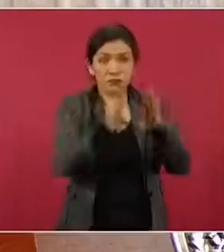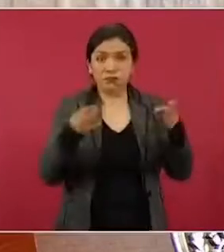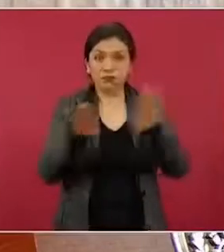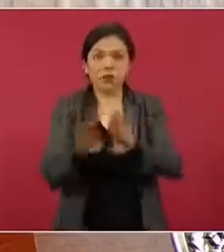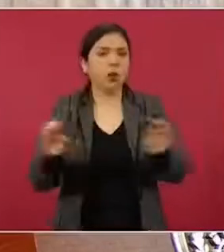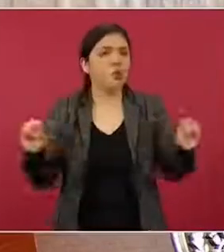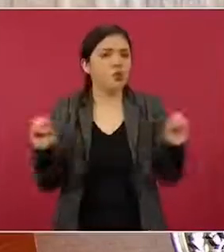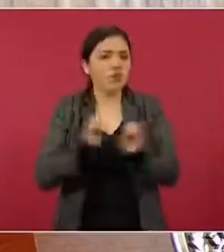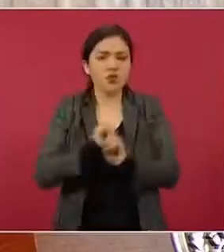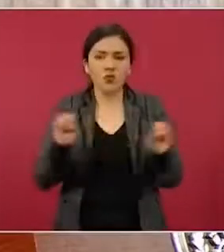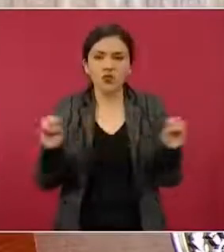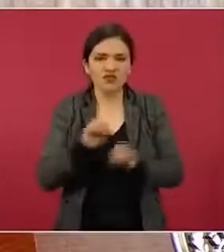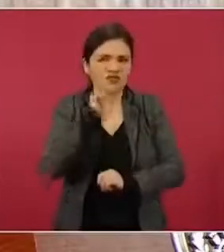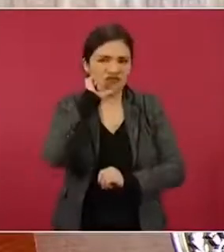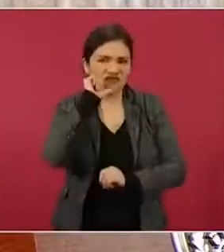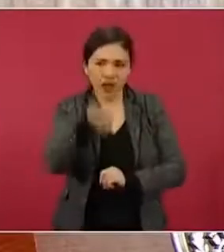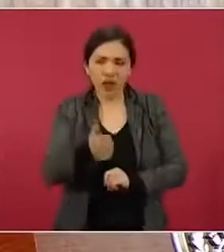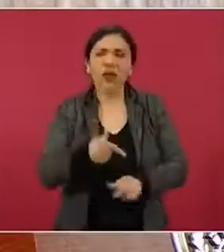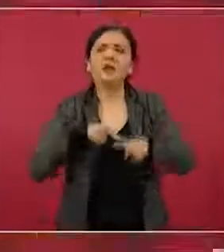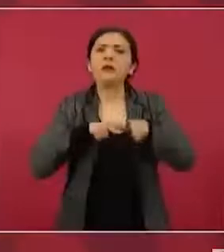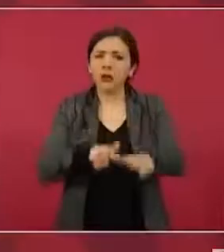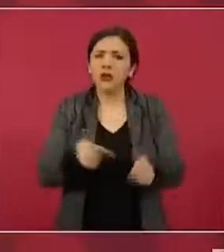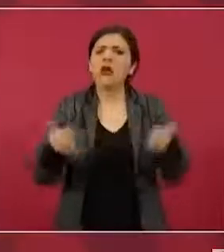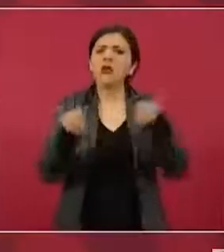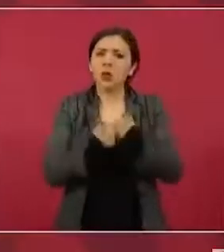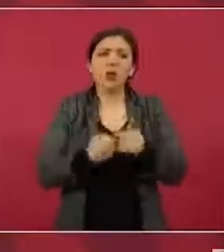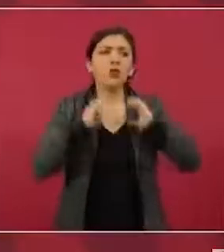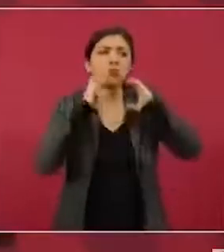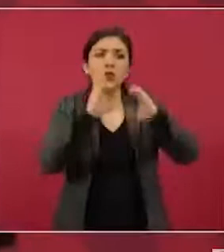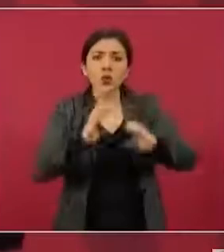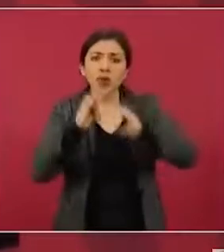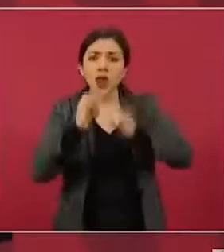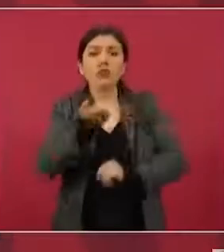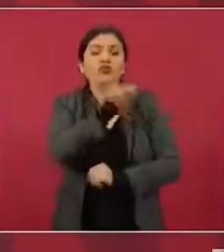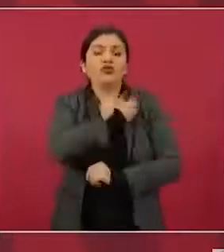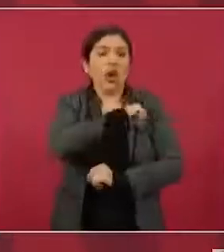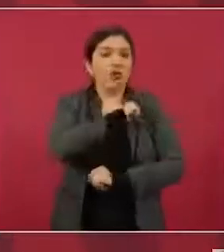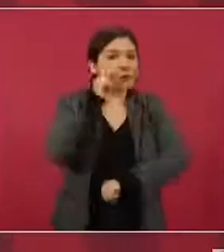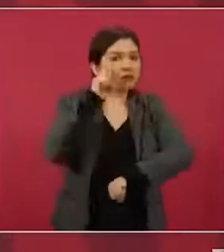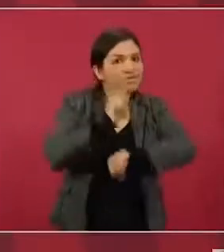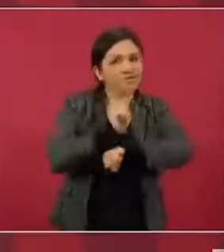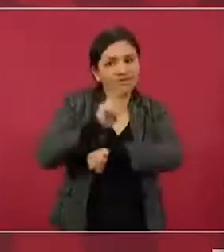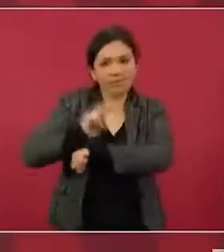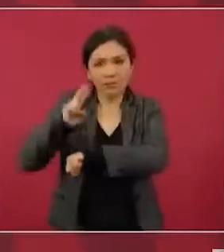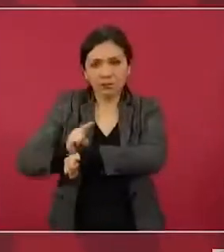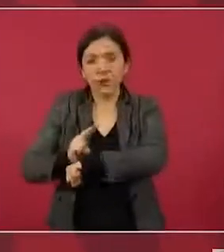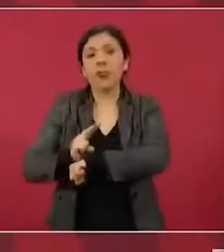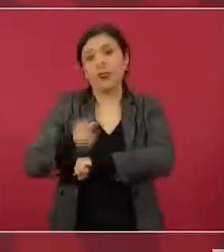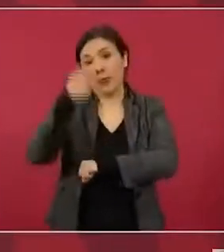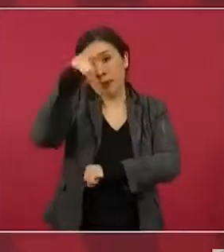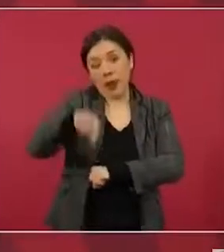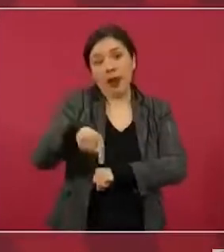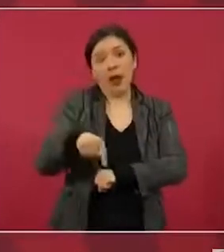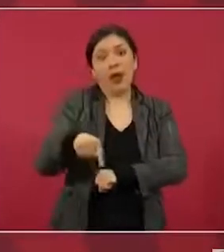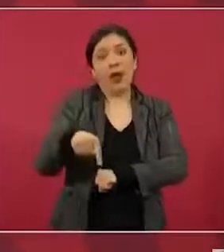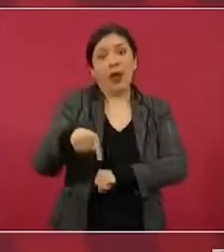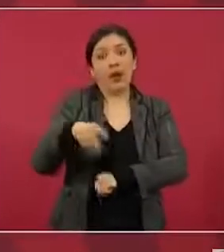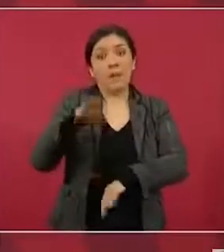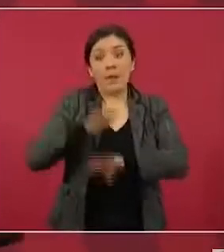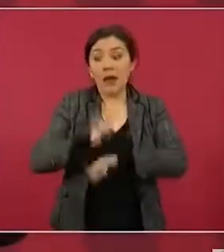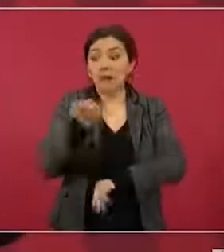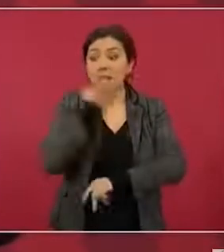cuidaron con un protocolo de salud y no se